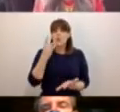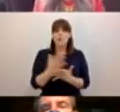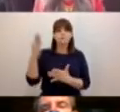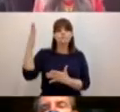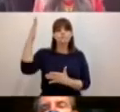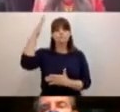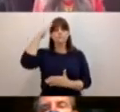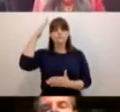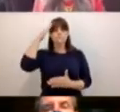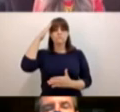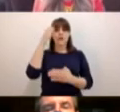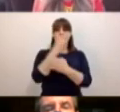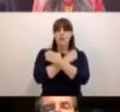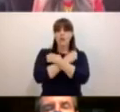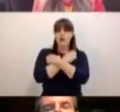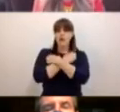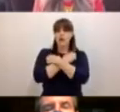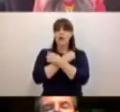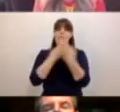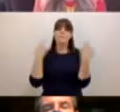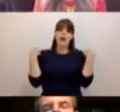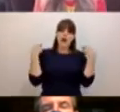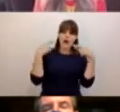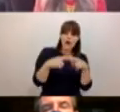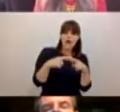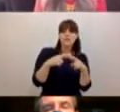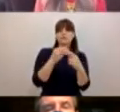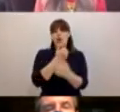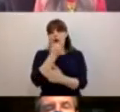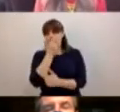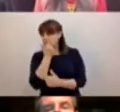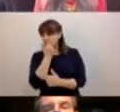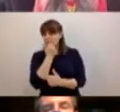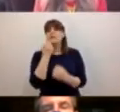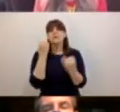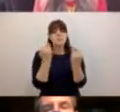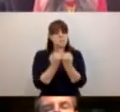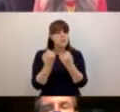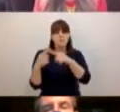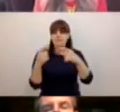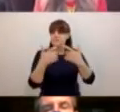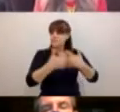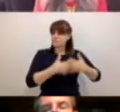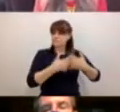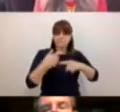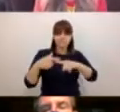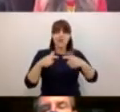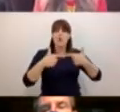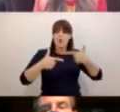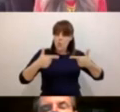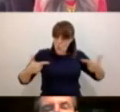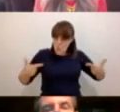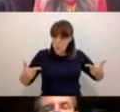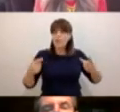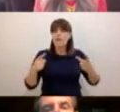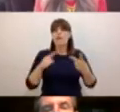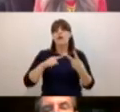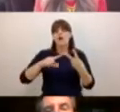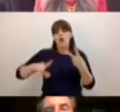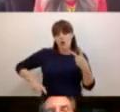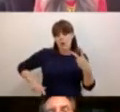docentes, tutores y estudiantes, sino también de empresas, como también ya se mencionó como Google, empresas, gobiernos